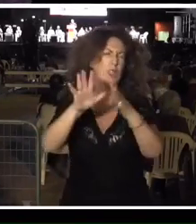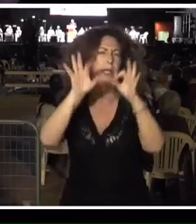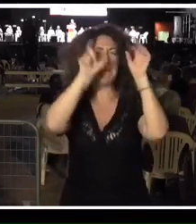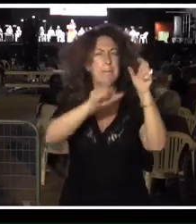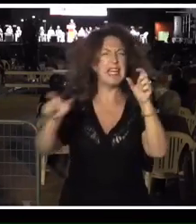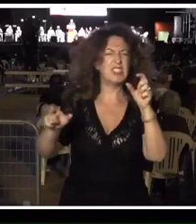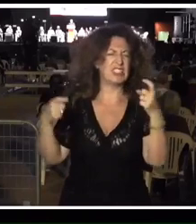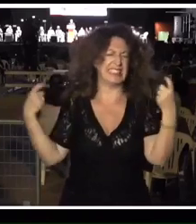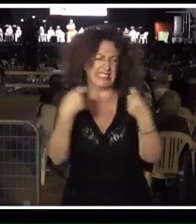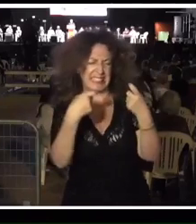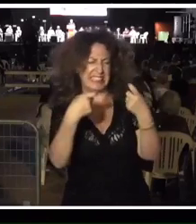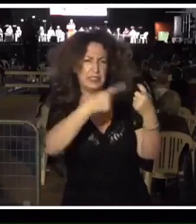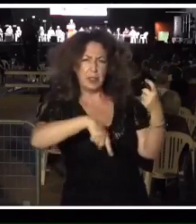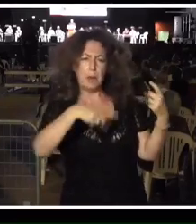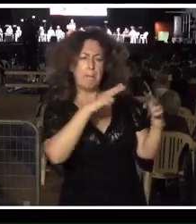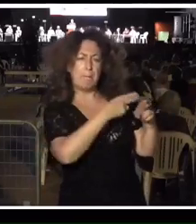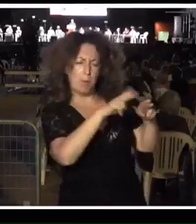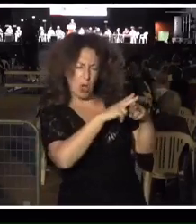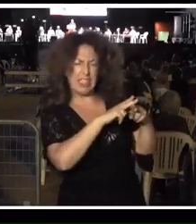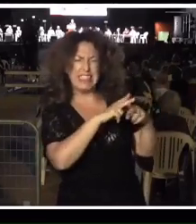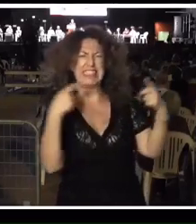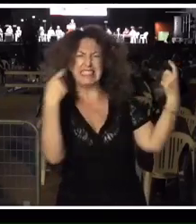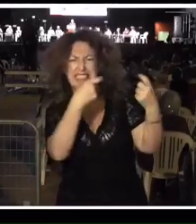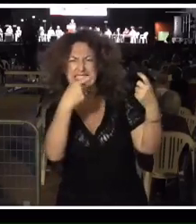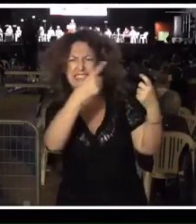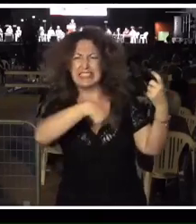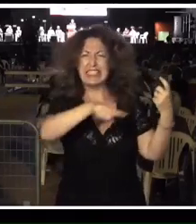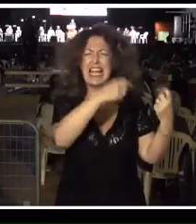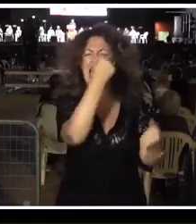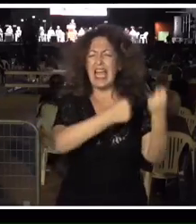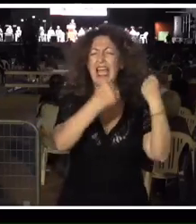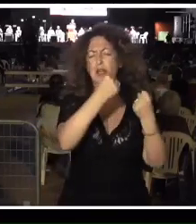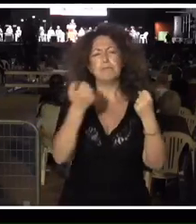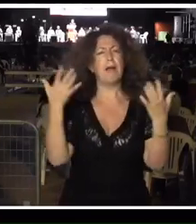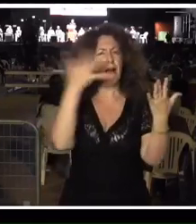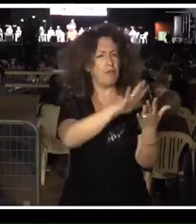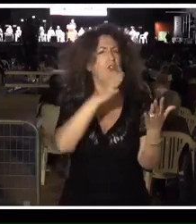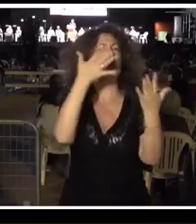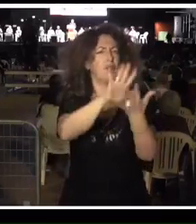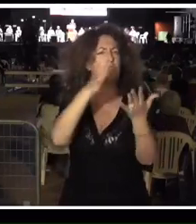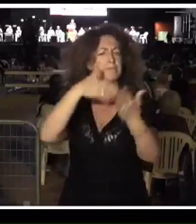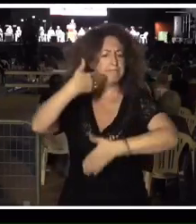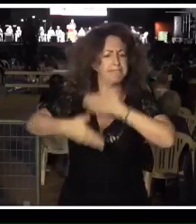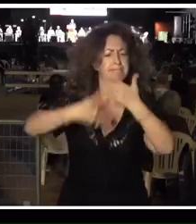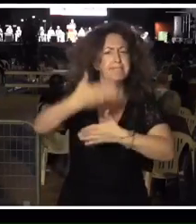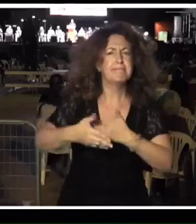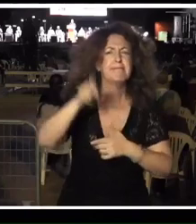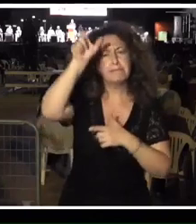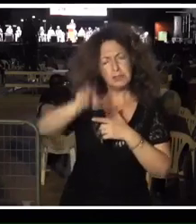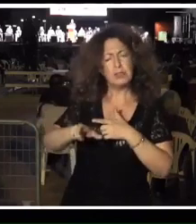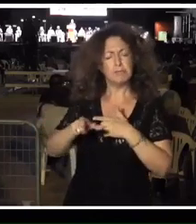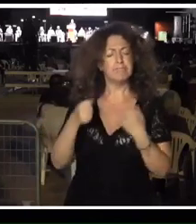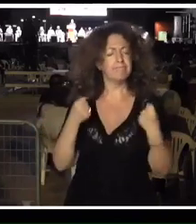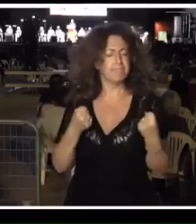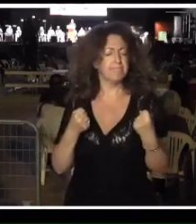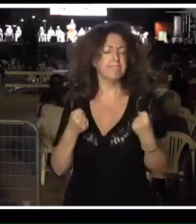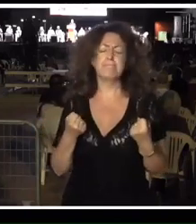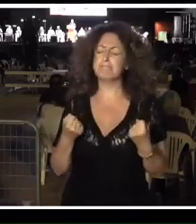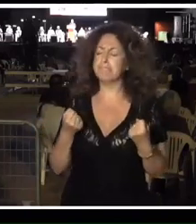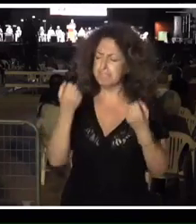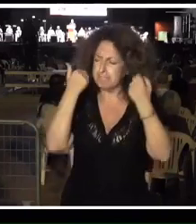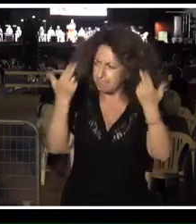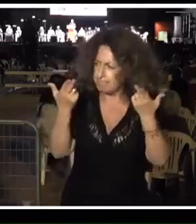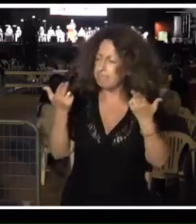y a los adversarios económicos, mientras él era capaz de mantenerse en pie